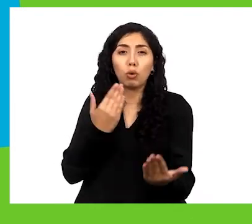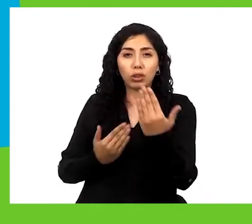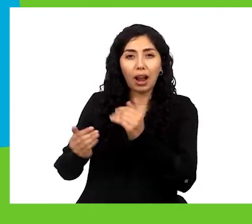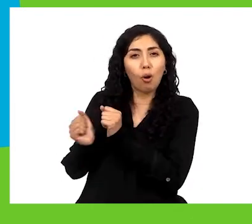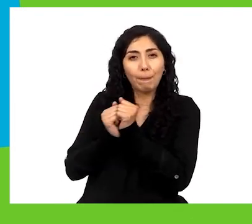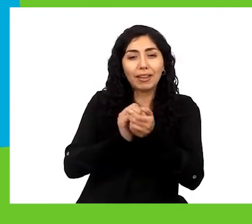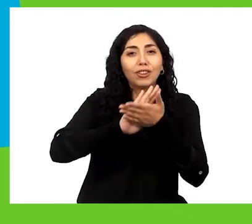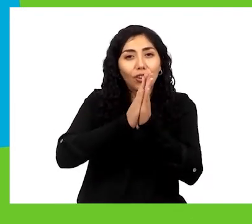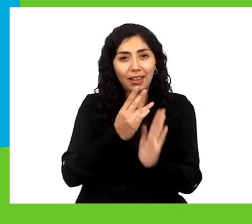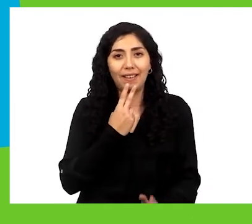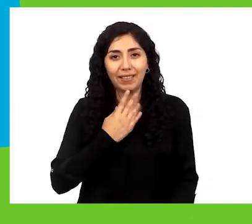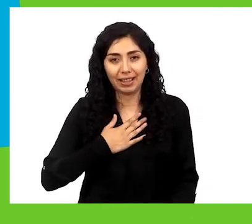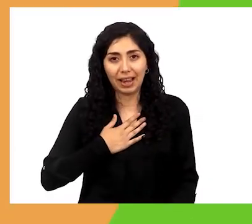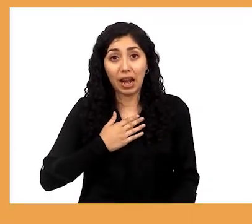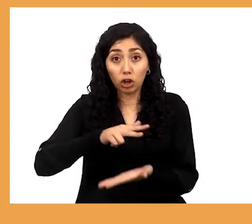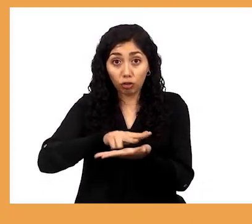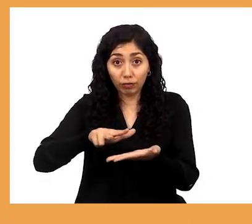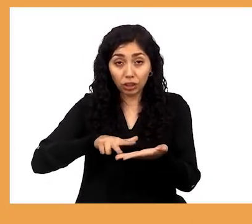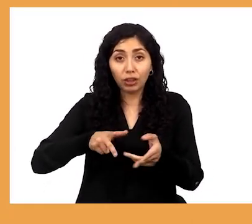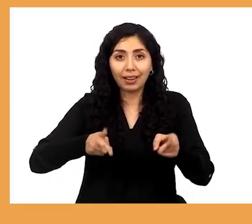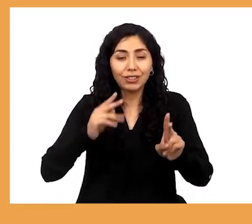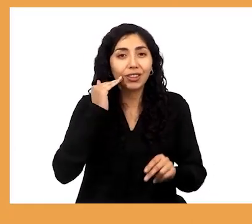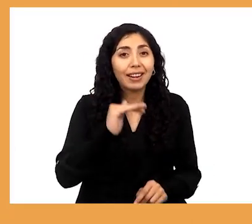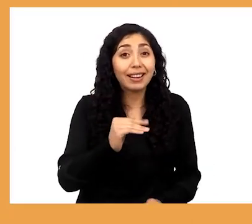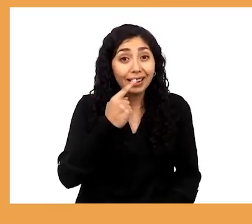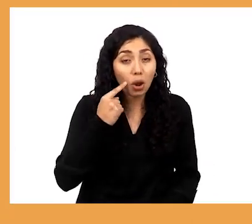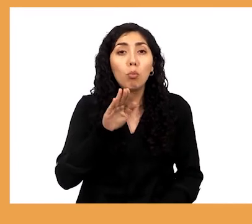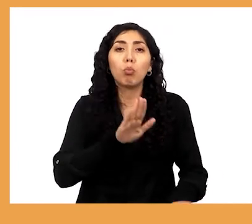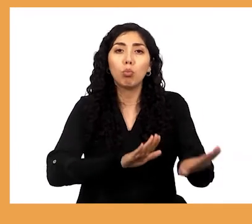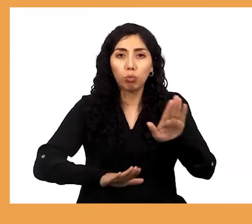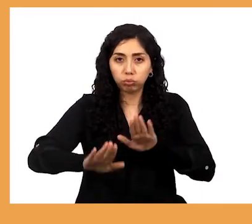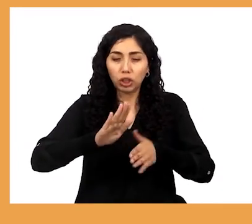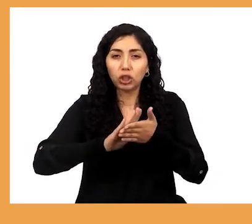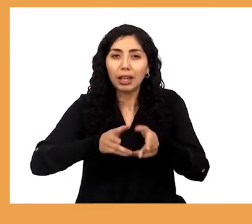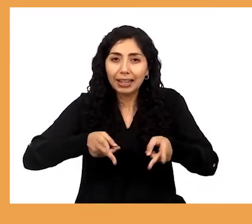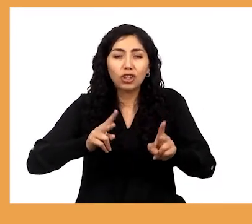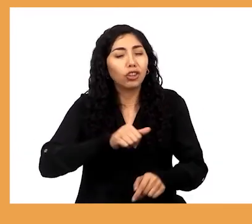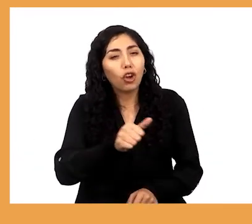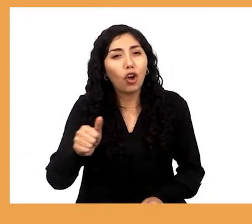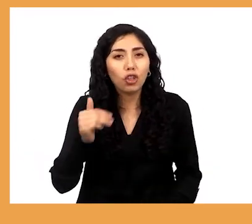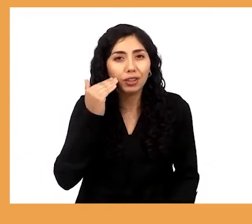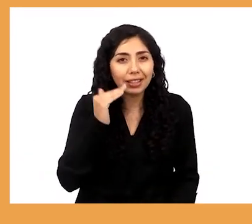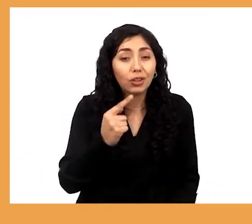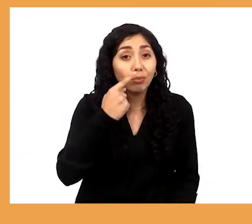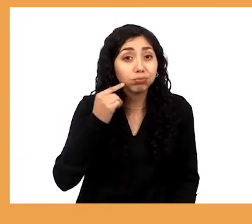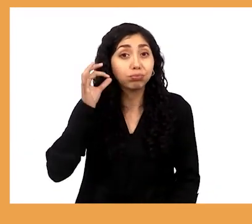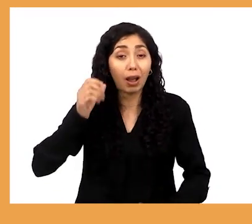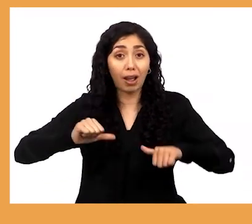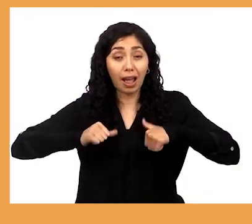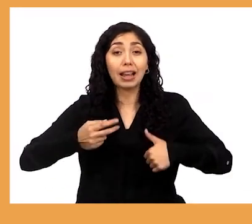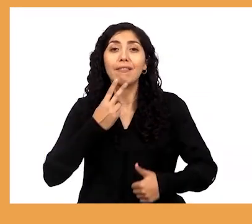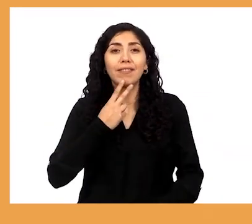nos protegen y acompañan durante toda la vida. La Convención sobre los Derechos del Niño protege los derechos de todos los niños, niñas y